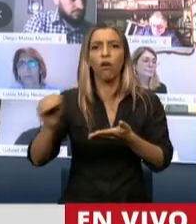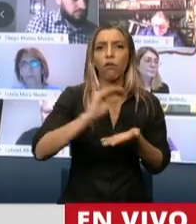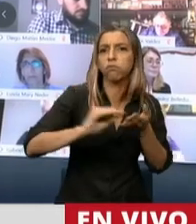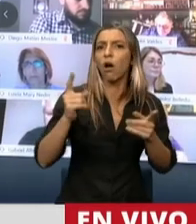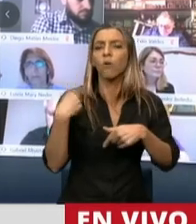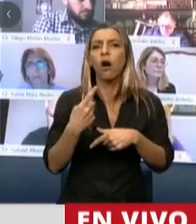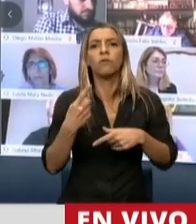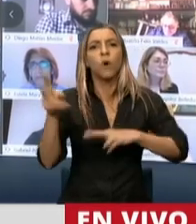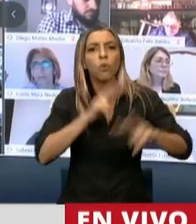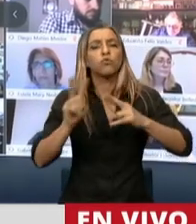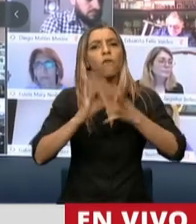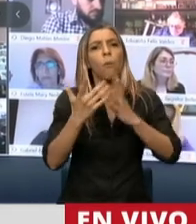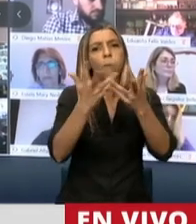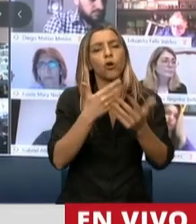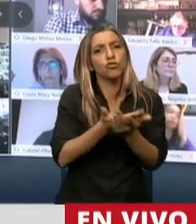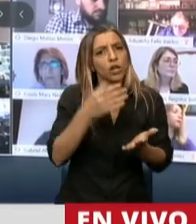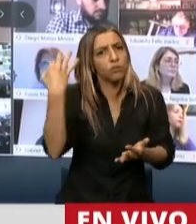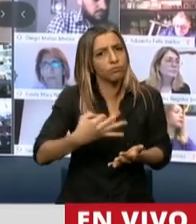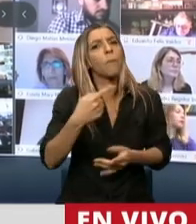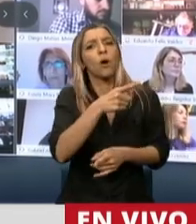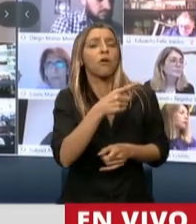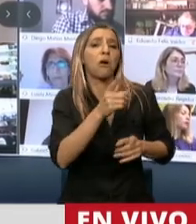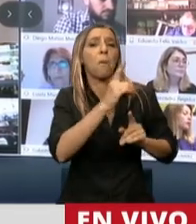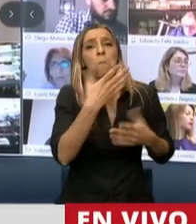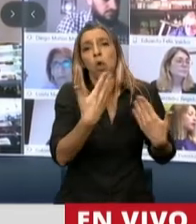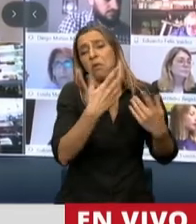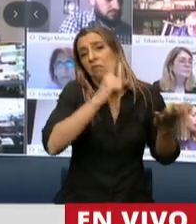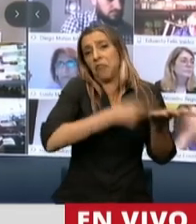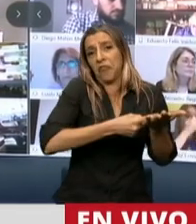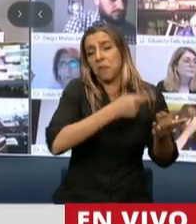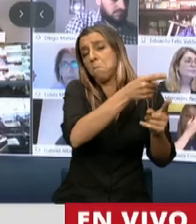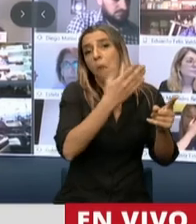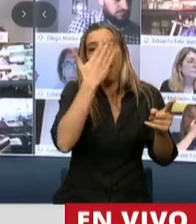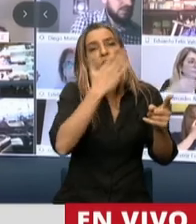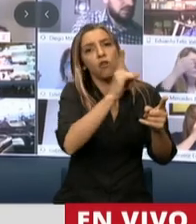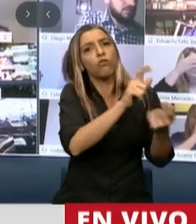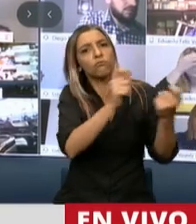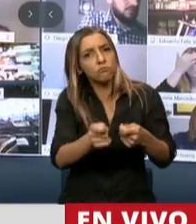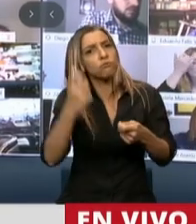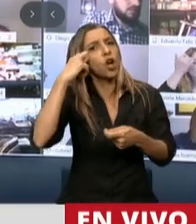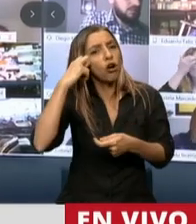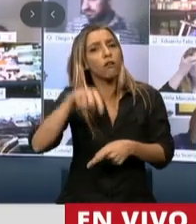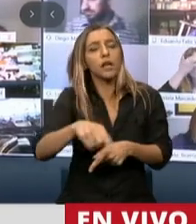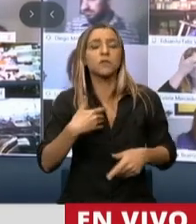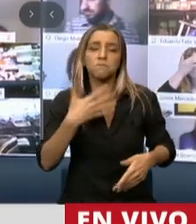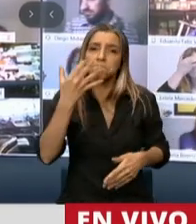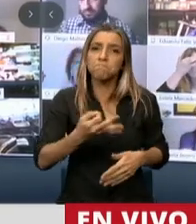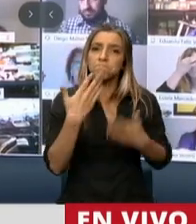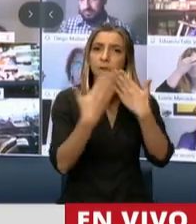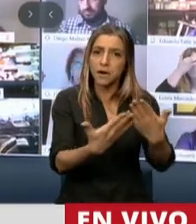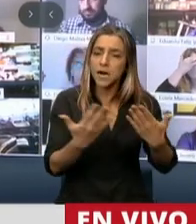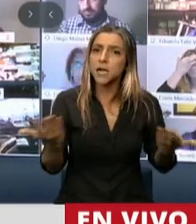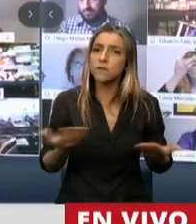proyecto de ley entre todos no optar por la vía fácil del decreto de necesidad de urgencia que quizá hubiera estado justificado y me parece que esto